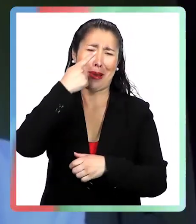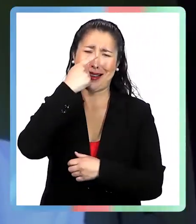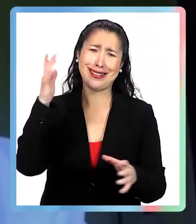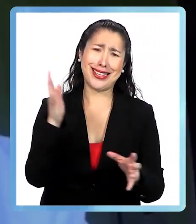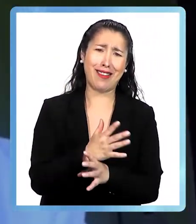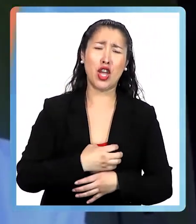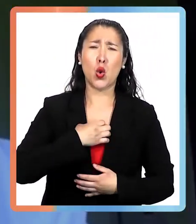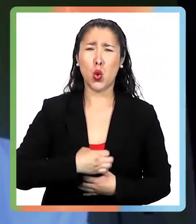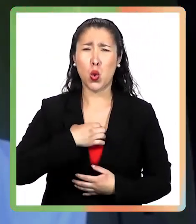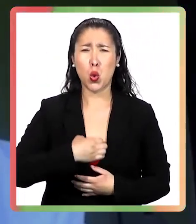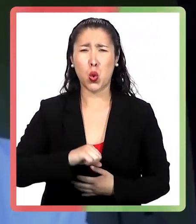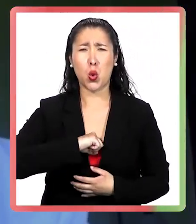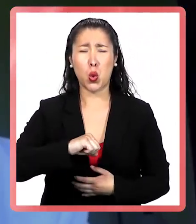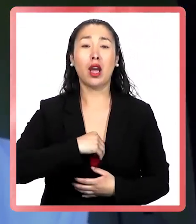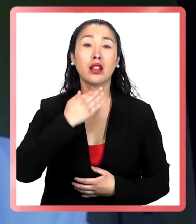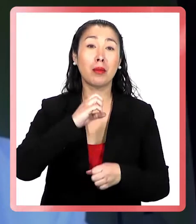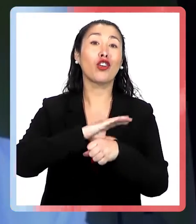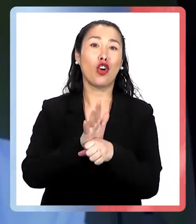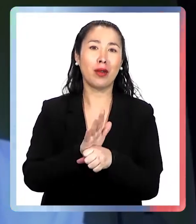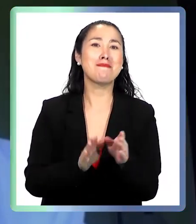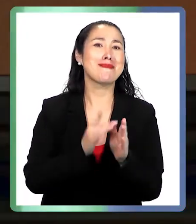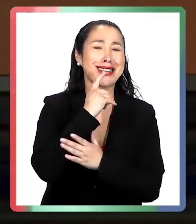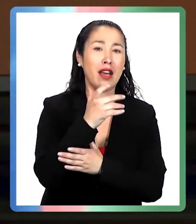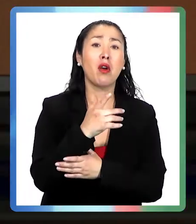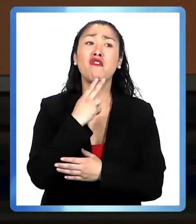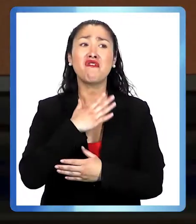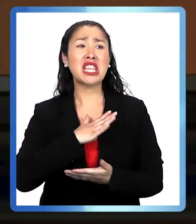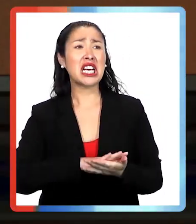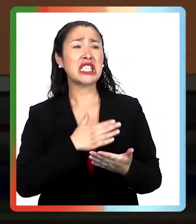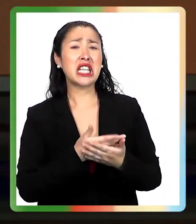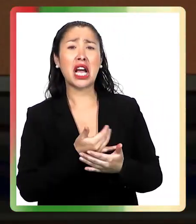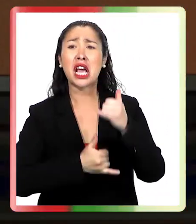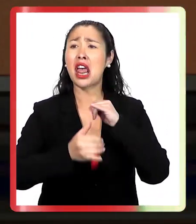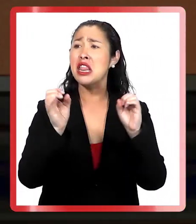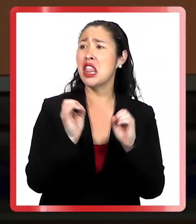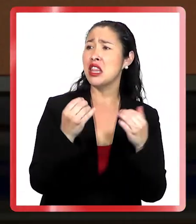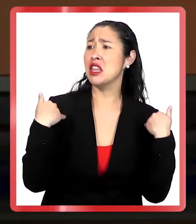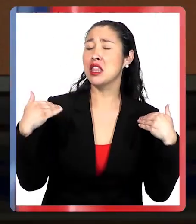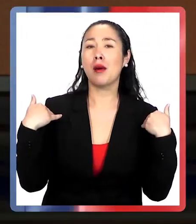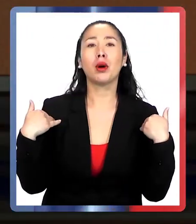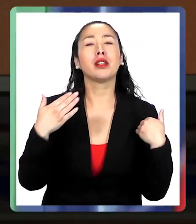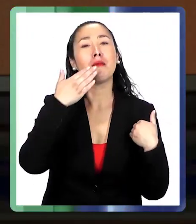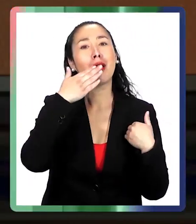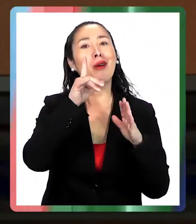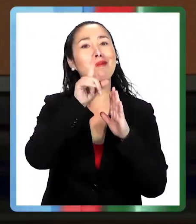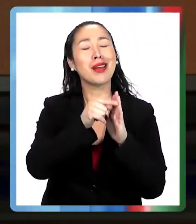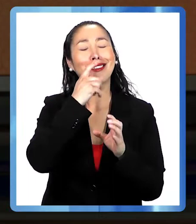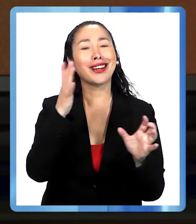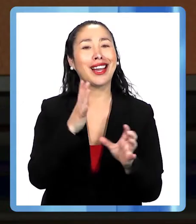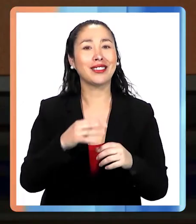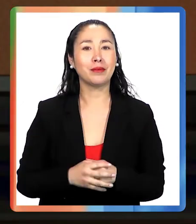de bronquitis y de coronavirus cuando se enferman. Hagamos un resumen un poco de lo que conversamos en la primera parte con estos